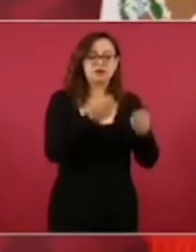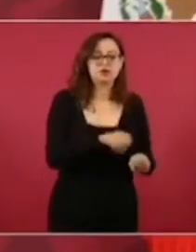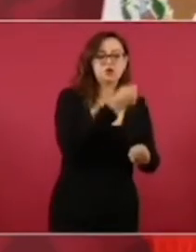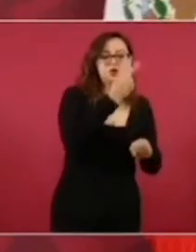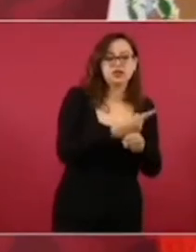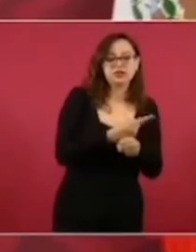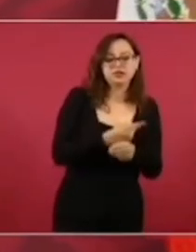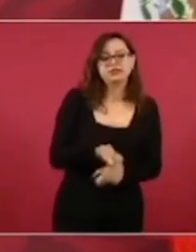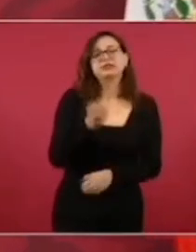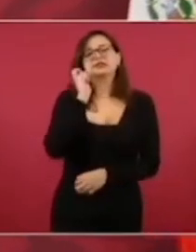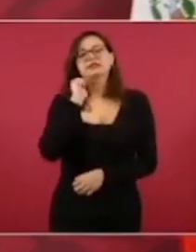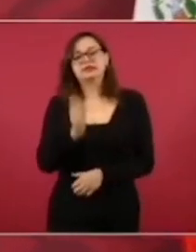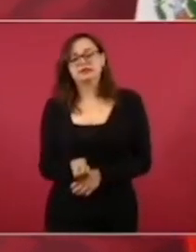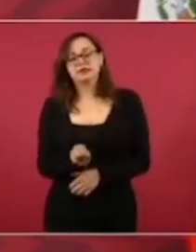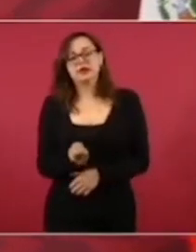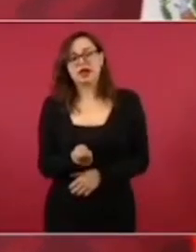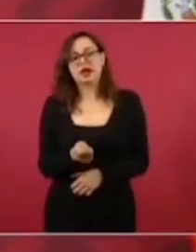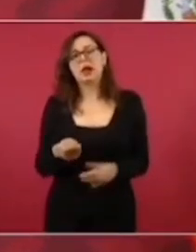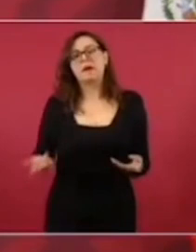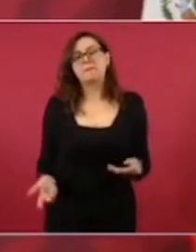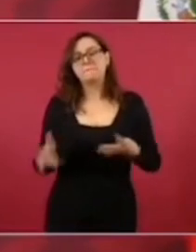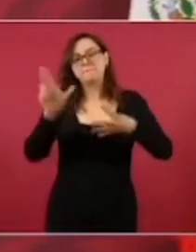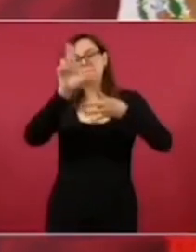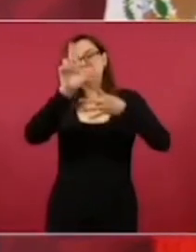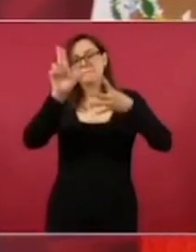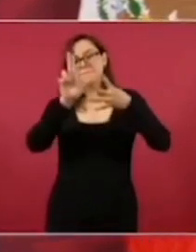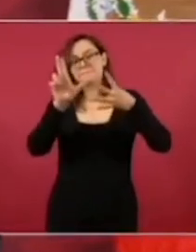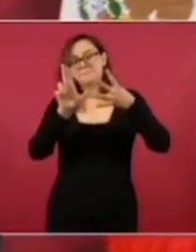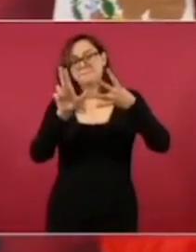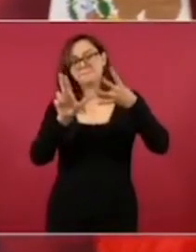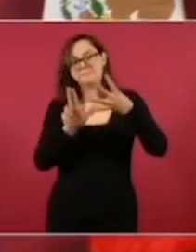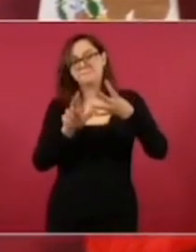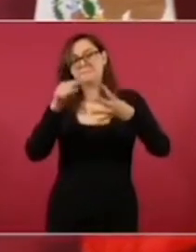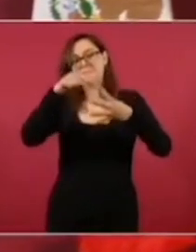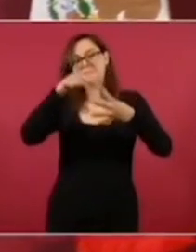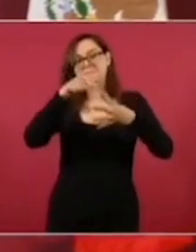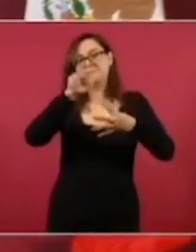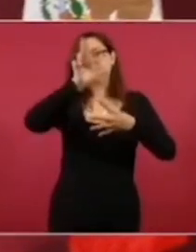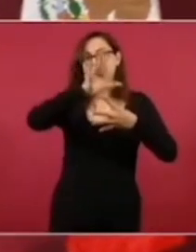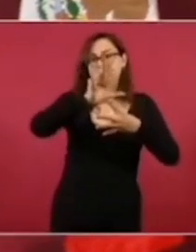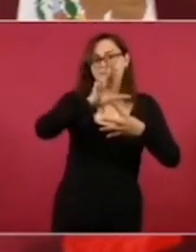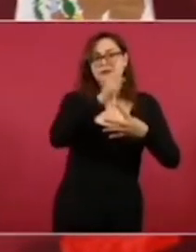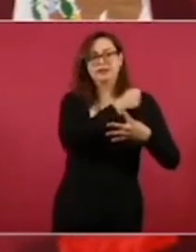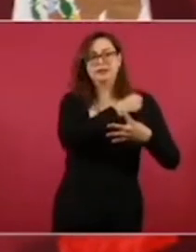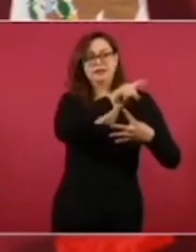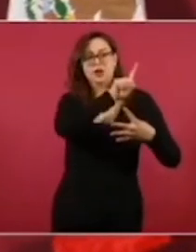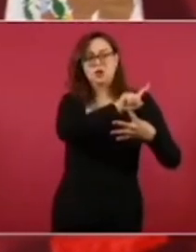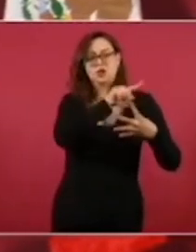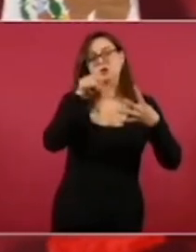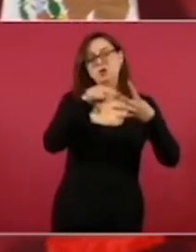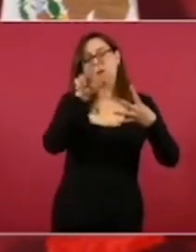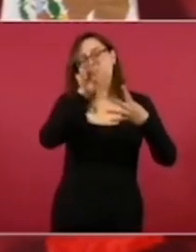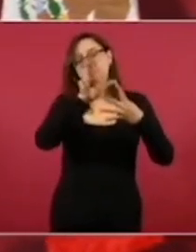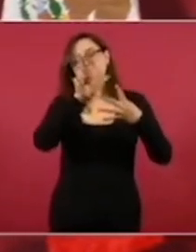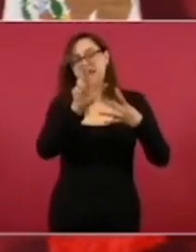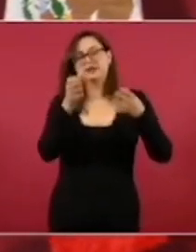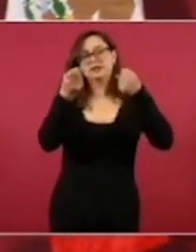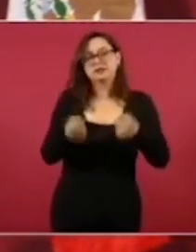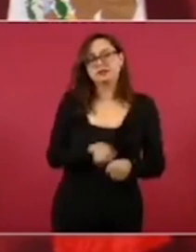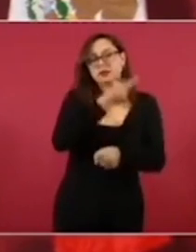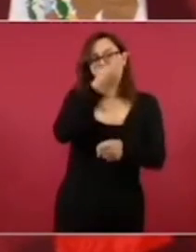Los martes se acuerdan que teníamos informes